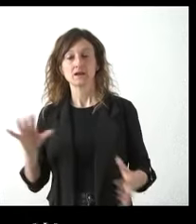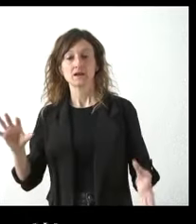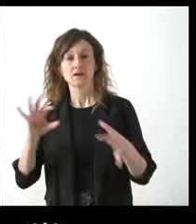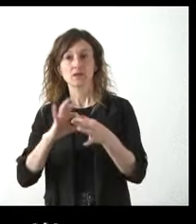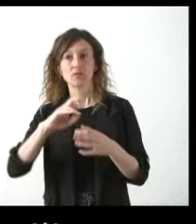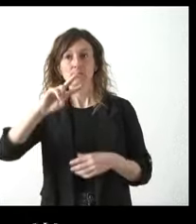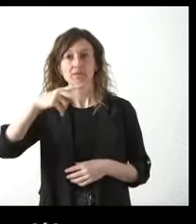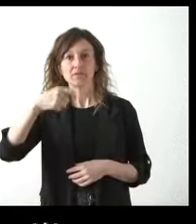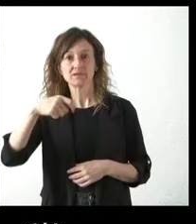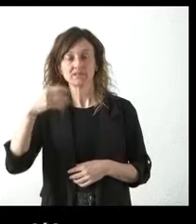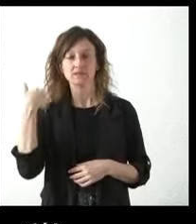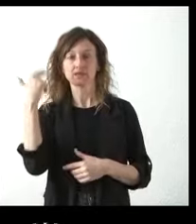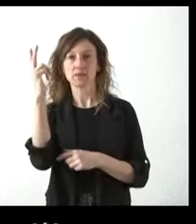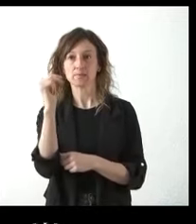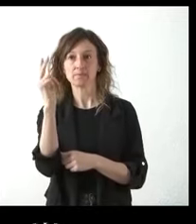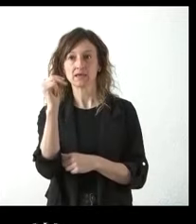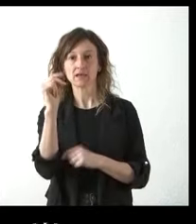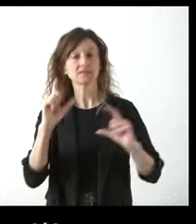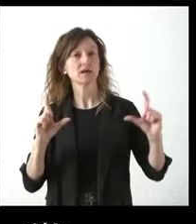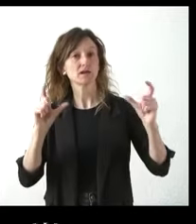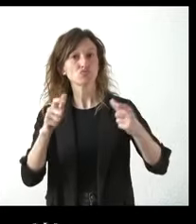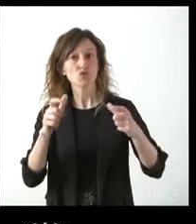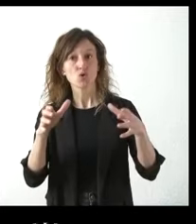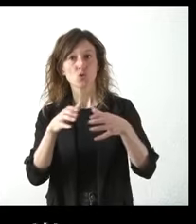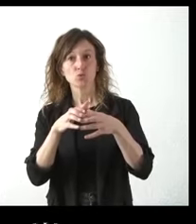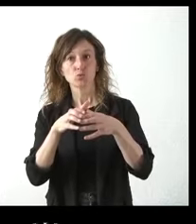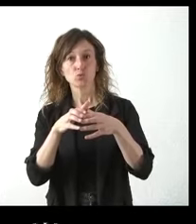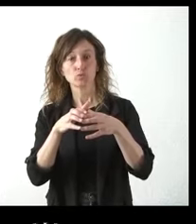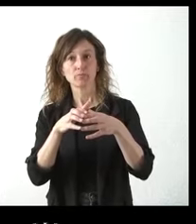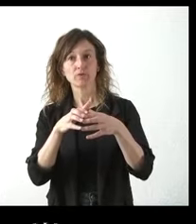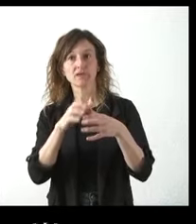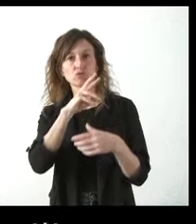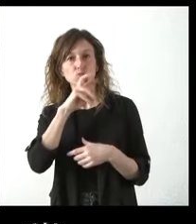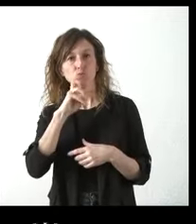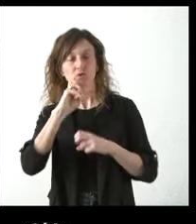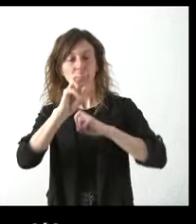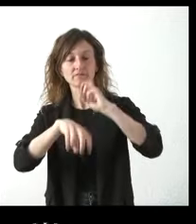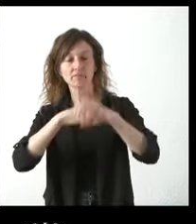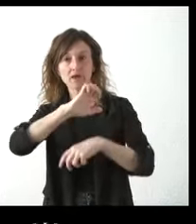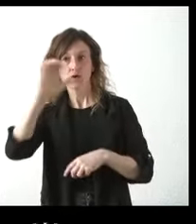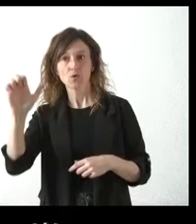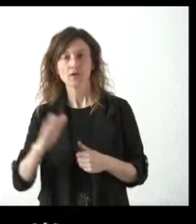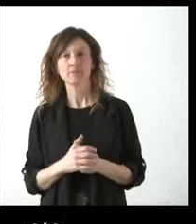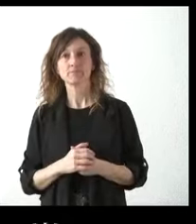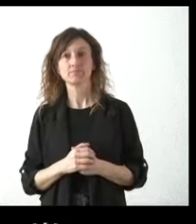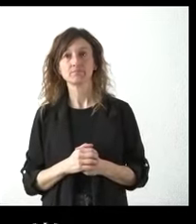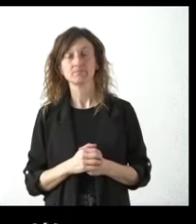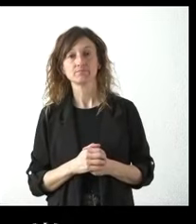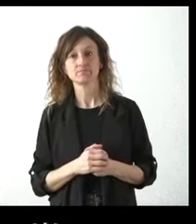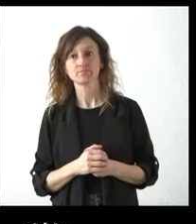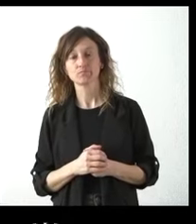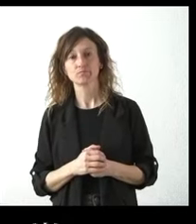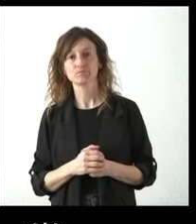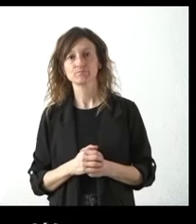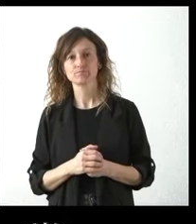vicepresidente el viernes pasado cuando se reunieron el grupo de conservadores y reformistas europeos rescató